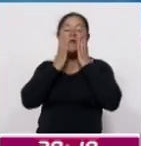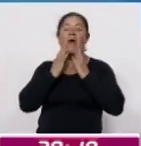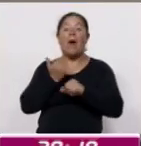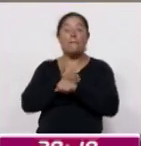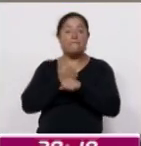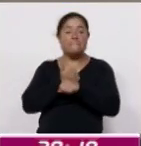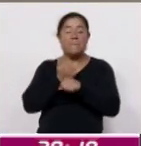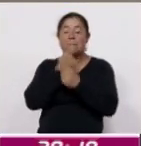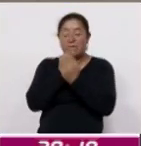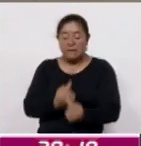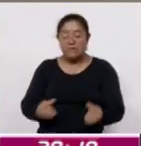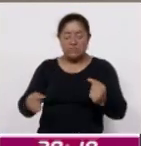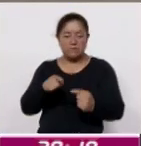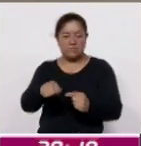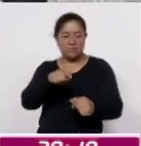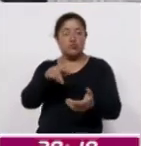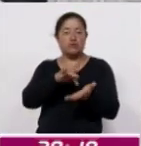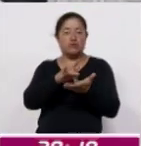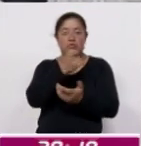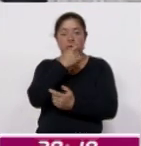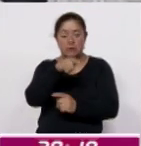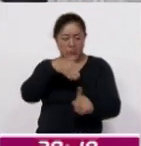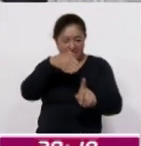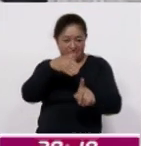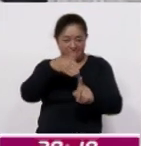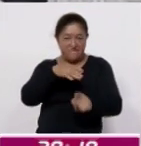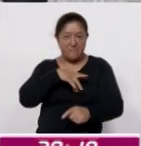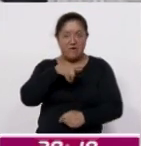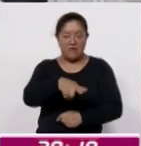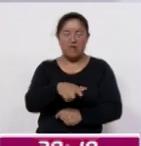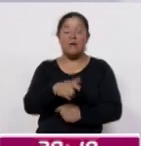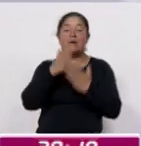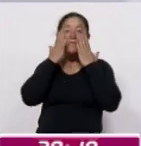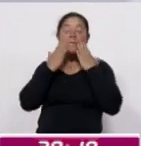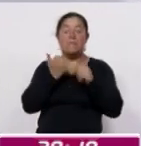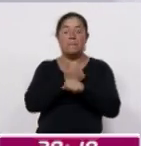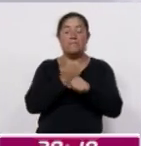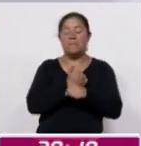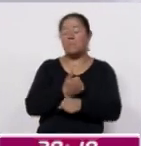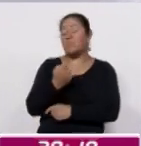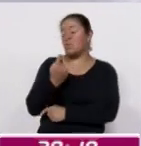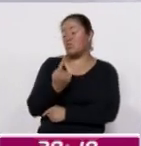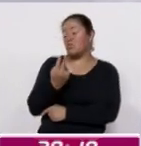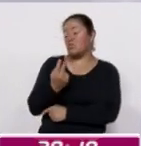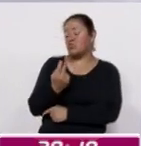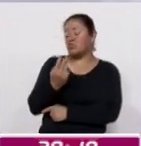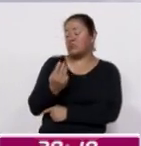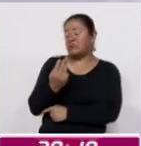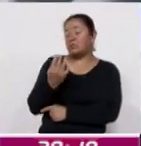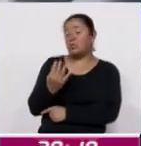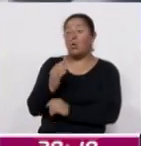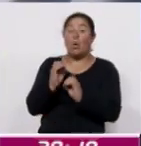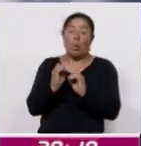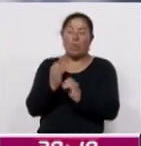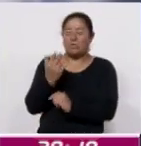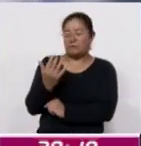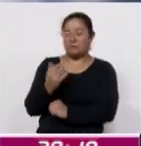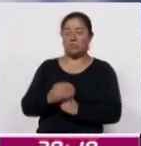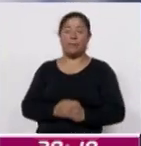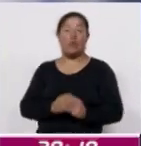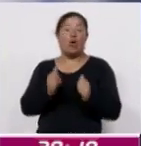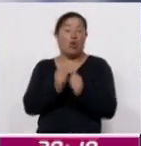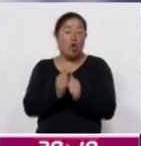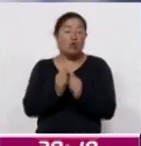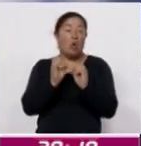El fármaco está enfocado al tratamiento de la hepatitis C crónica genotipos 1, 2, 3, 4 o 5, con o sin